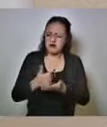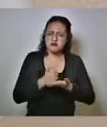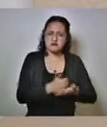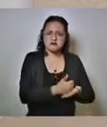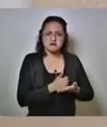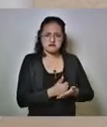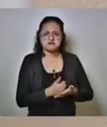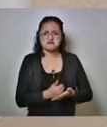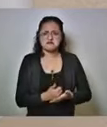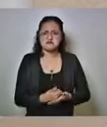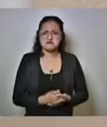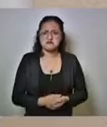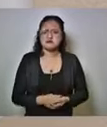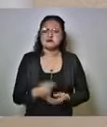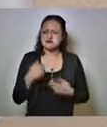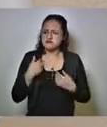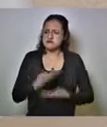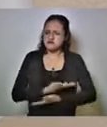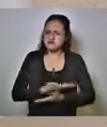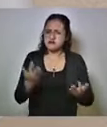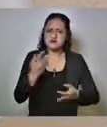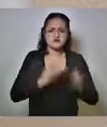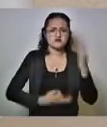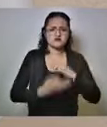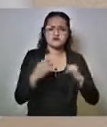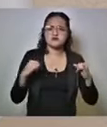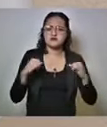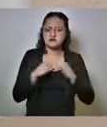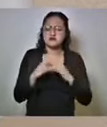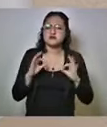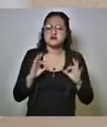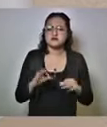y yo se los entregué a todas las instituciones